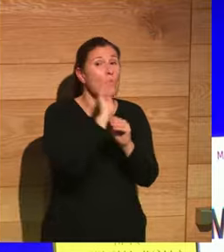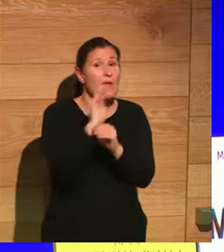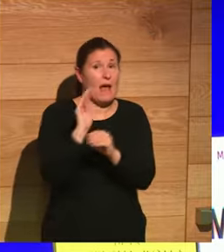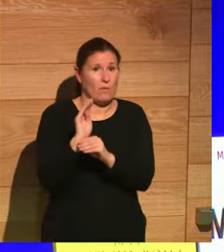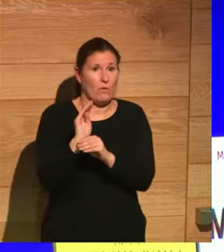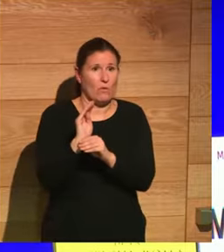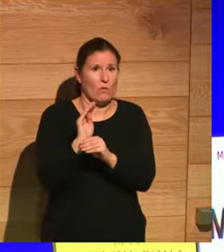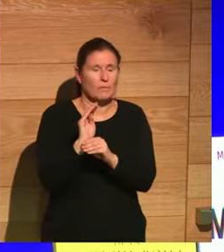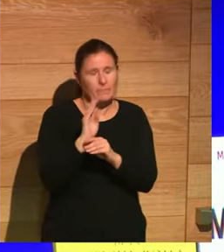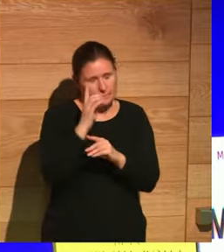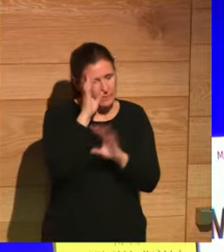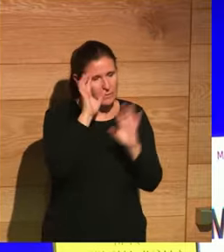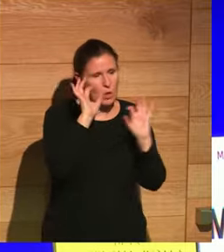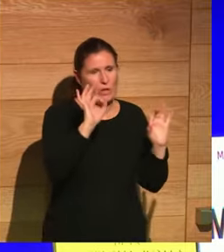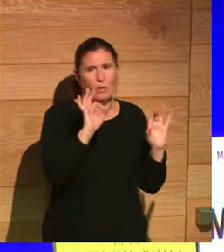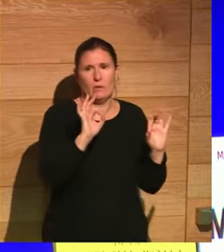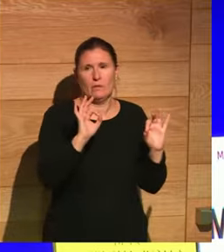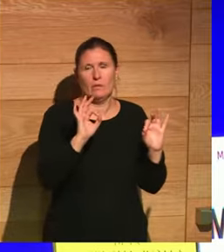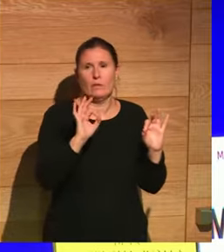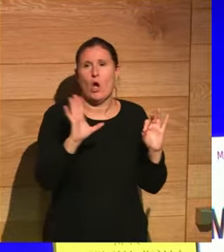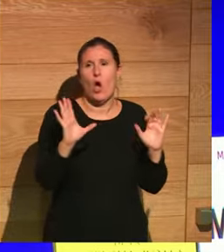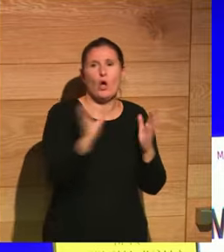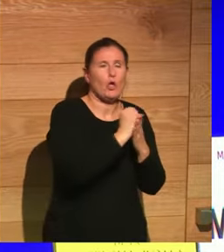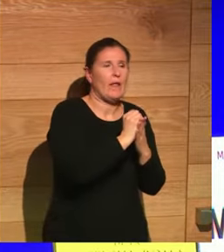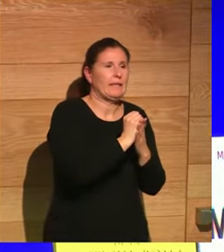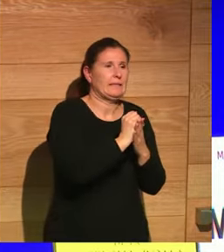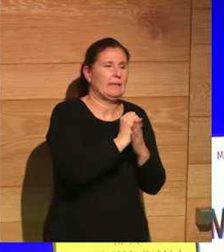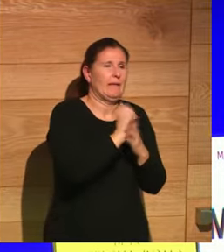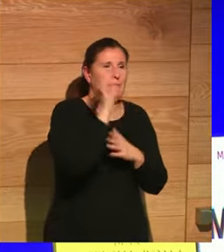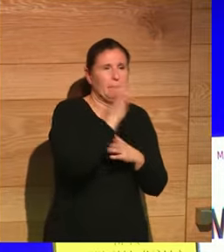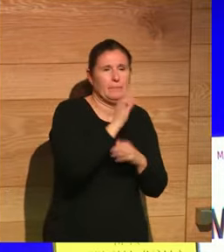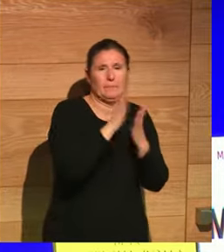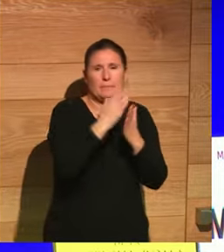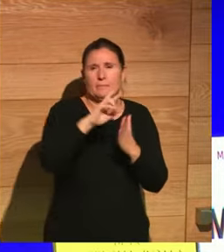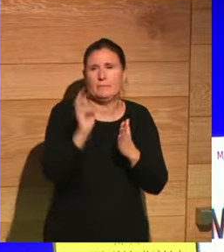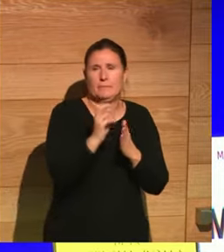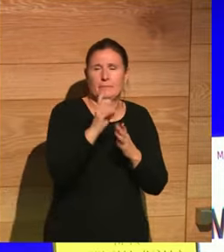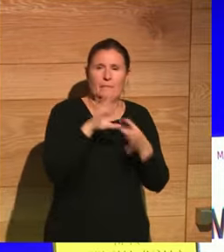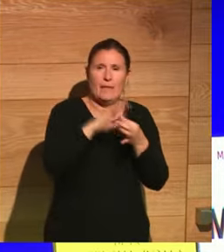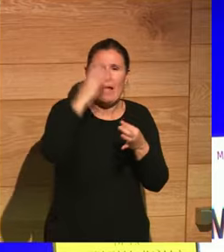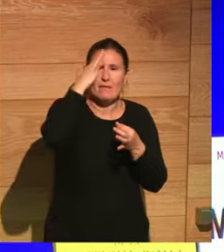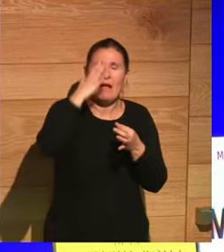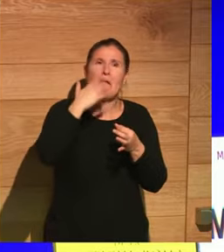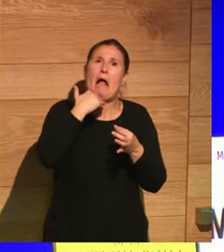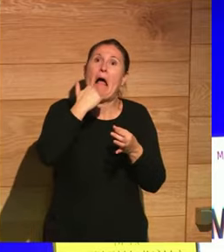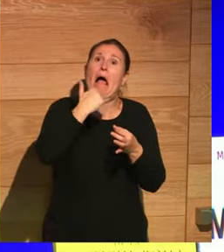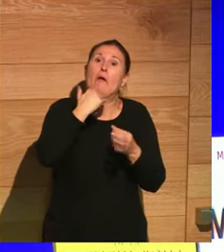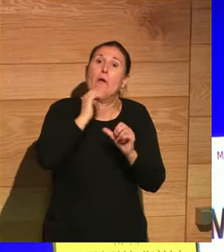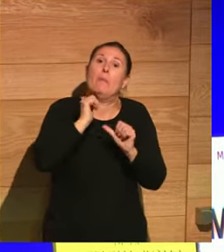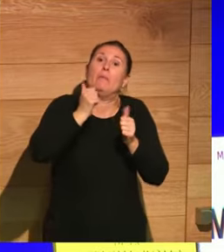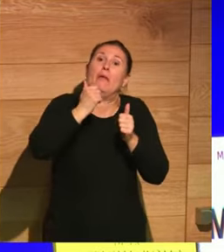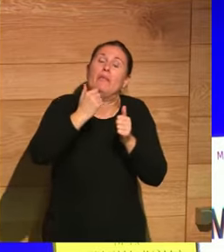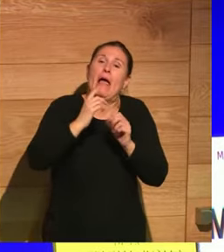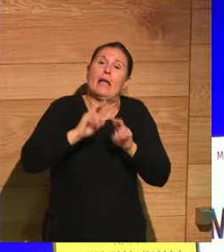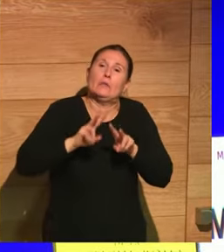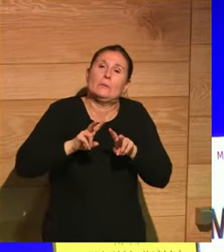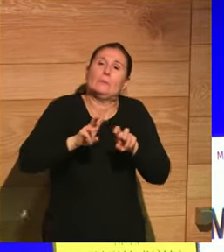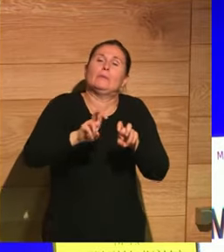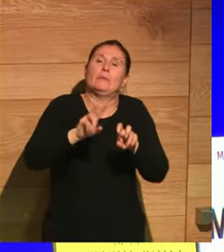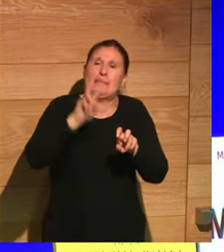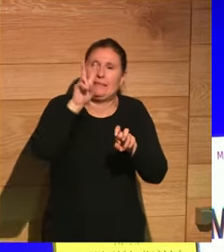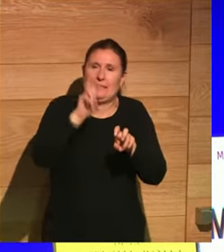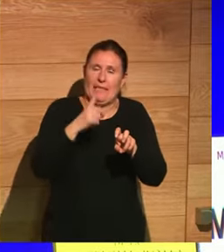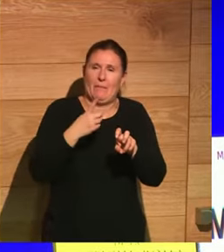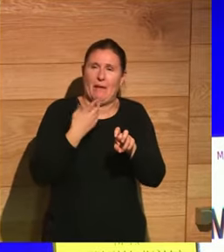con eso obviamente todas esas obras de ficción nos introducen en el conocimiento de la historia en este caso de la antigua Roma